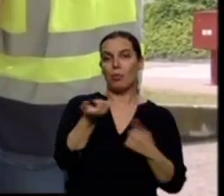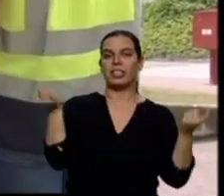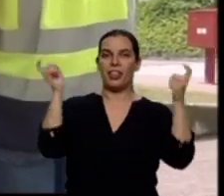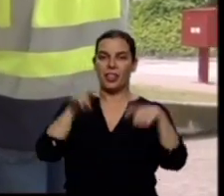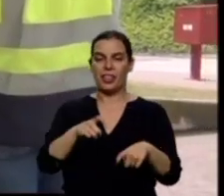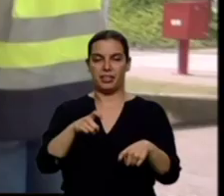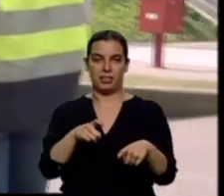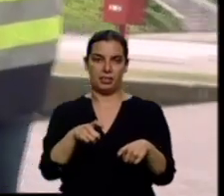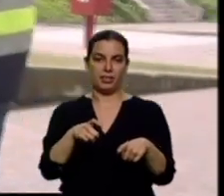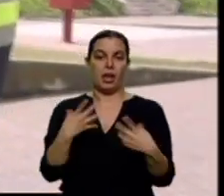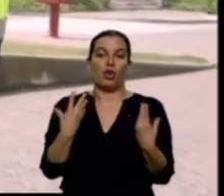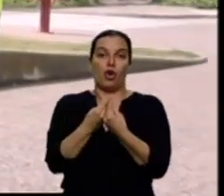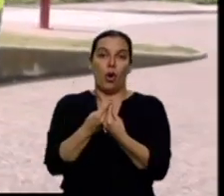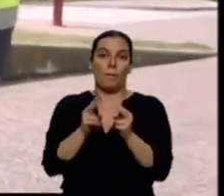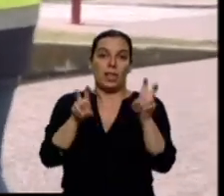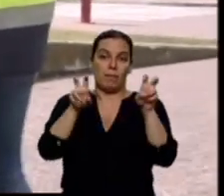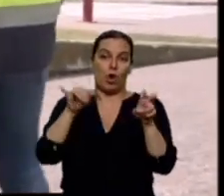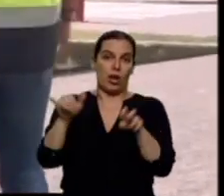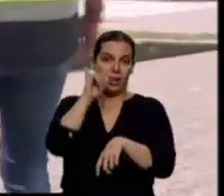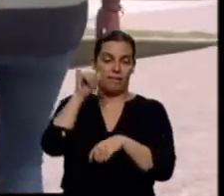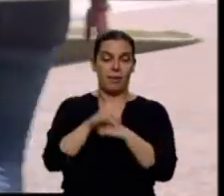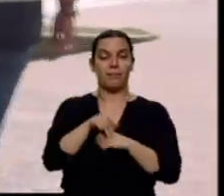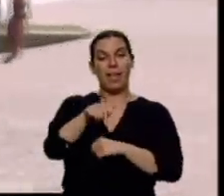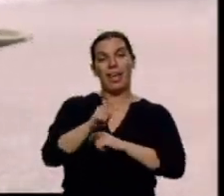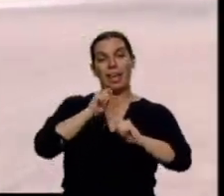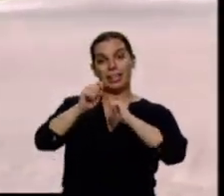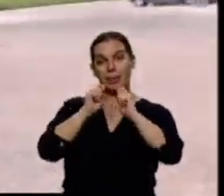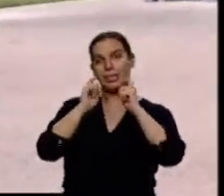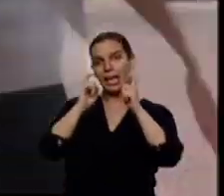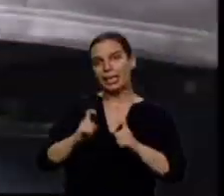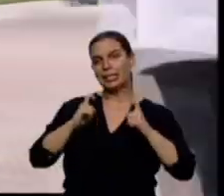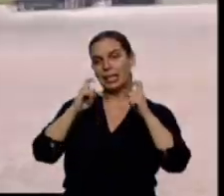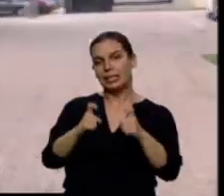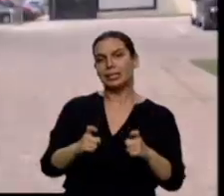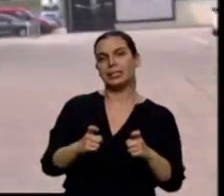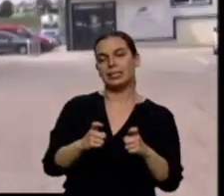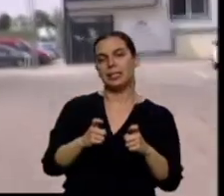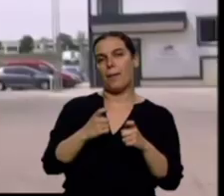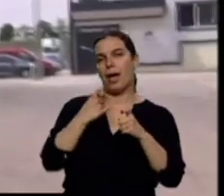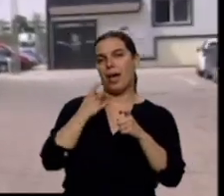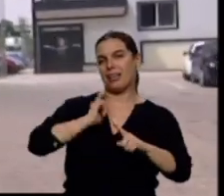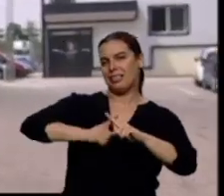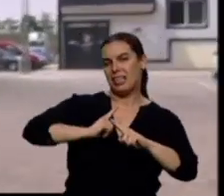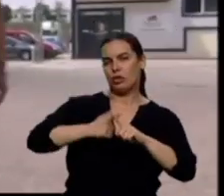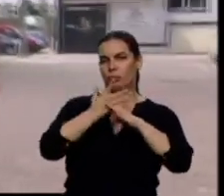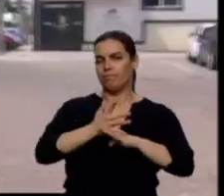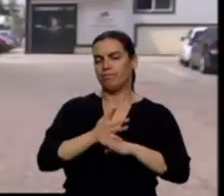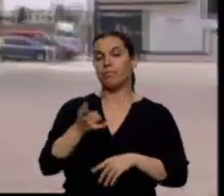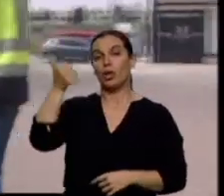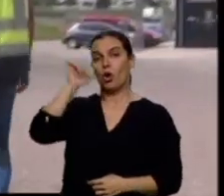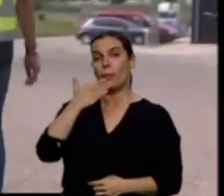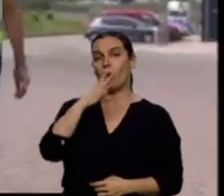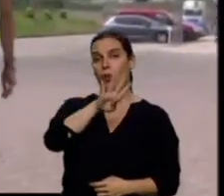el supuesto jefe. En esas entrevistas intentaba obtener favores sexuales de ellas. Finalmente, el hombre de 45 años ha sido